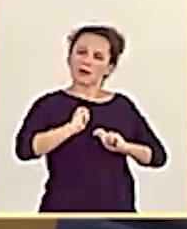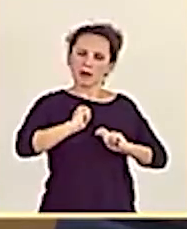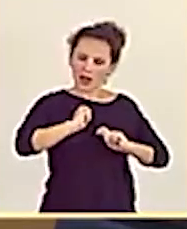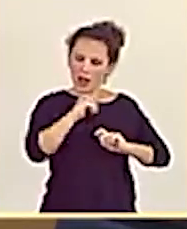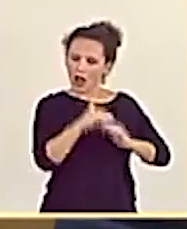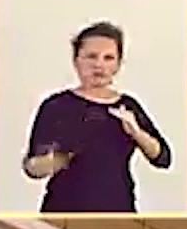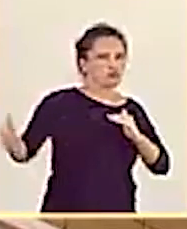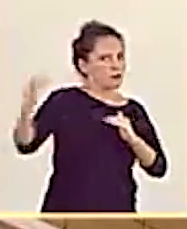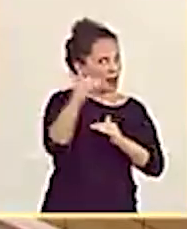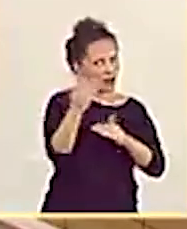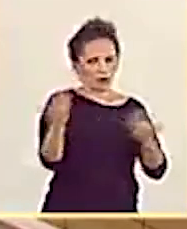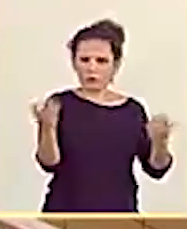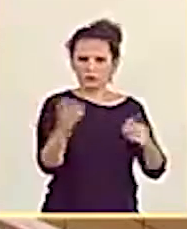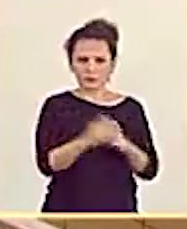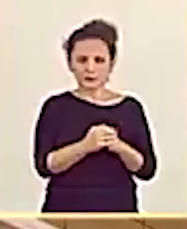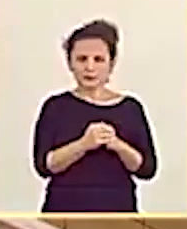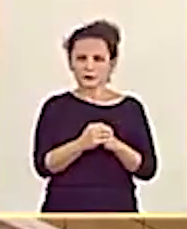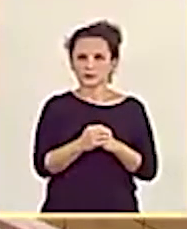Y, mire,